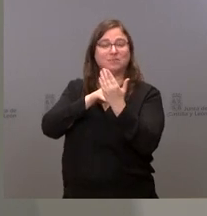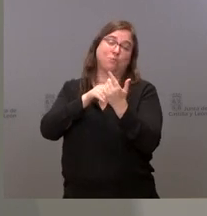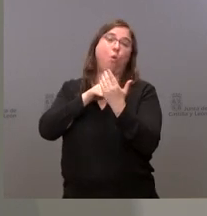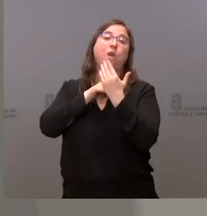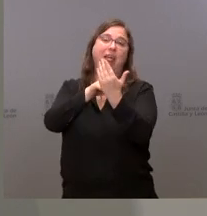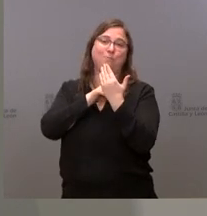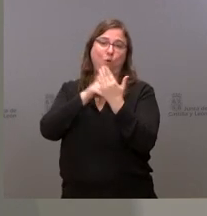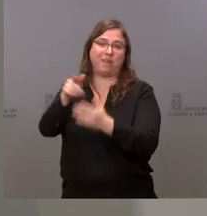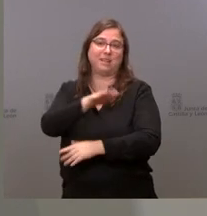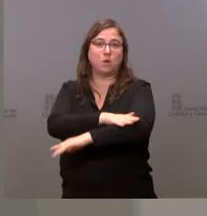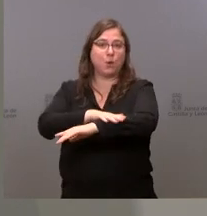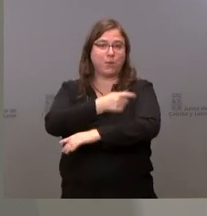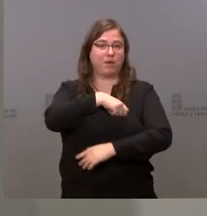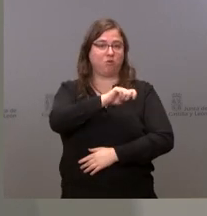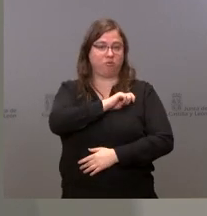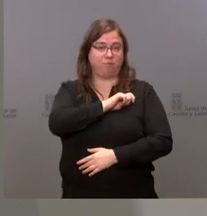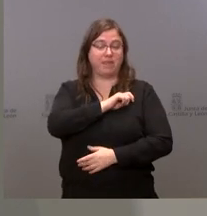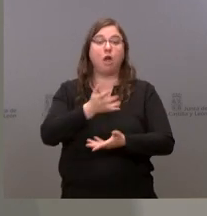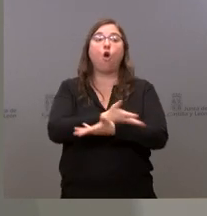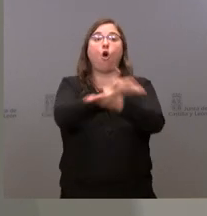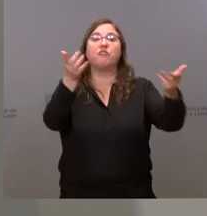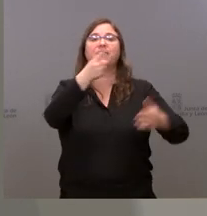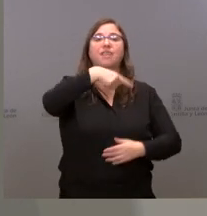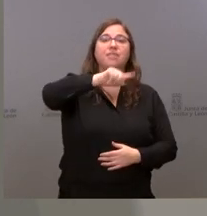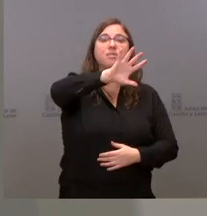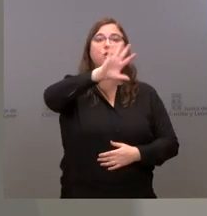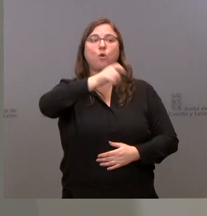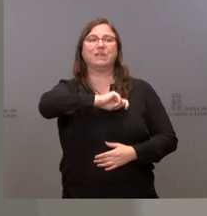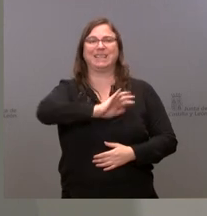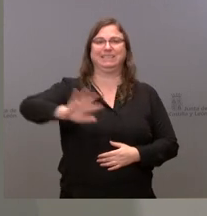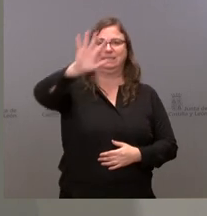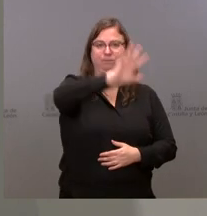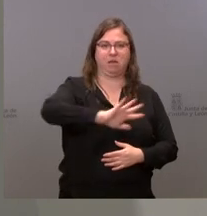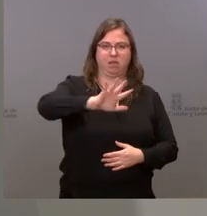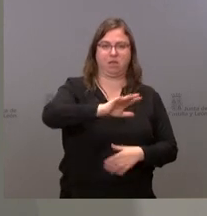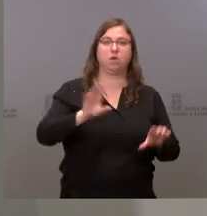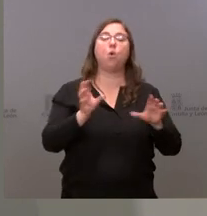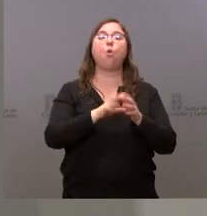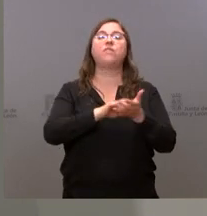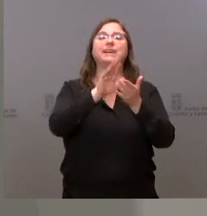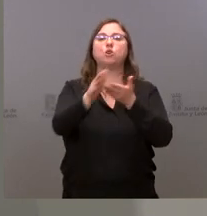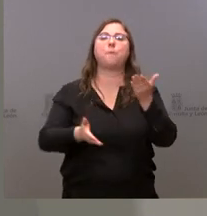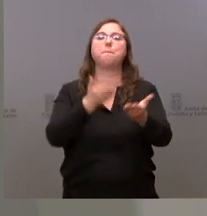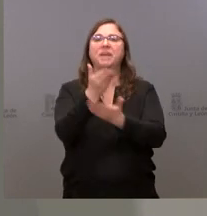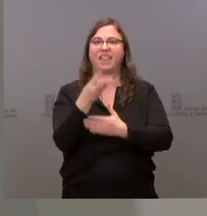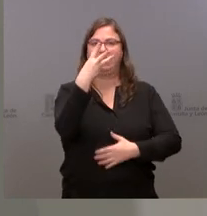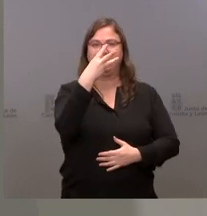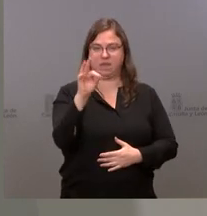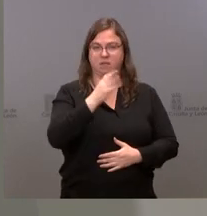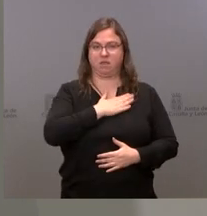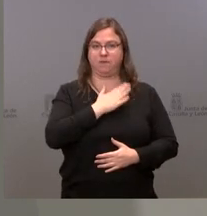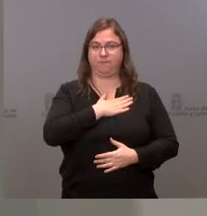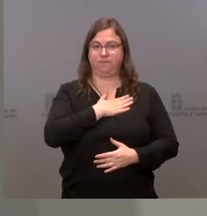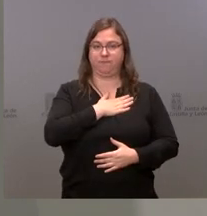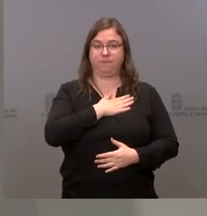de las cuales ofrecieron 150 para toda España y la Junta de Castilla y León pidió 30. Y, por otro lado, estas